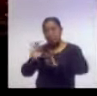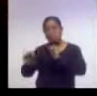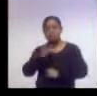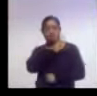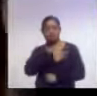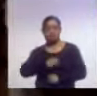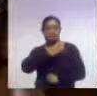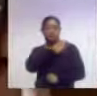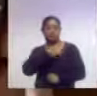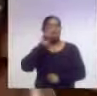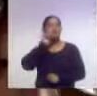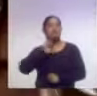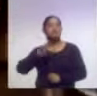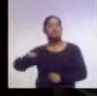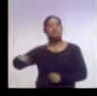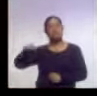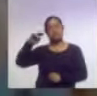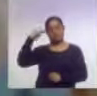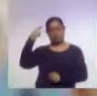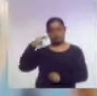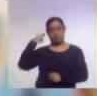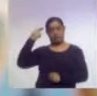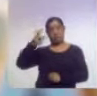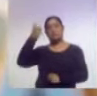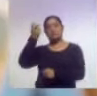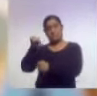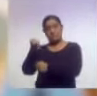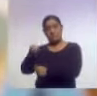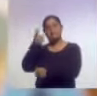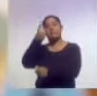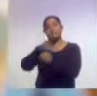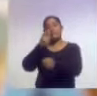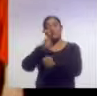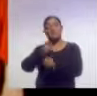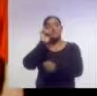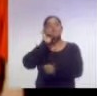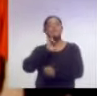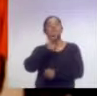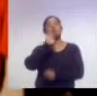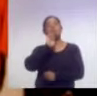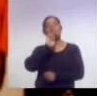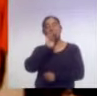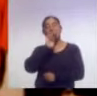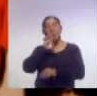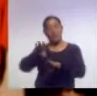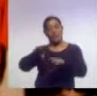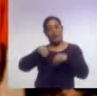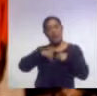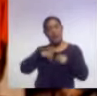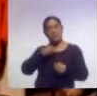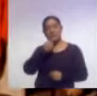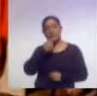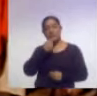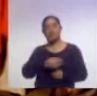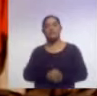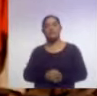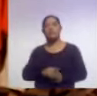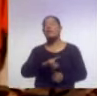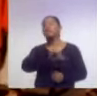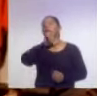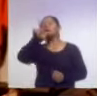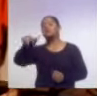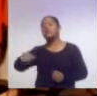faraón. Es ahí la primera mamá que adopta un niño. Posteriormente, tenemos antecedentes,